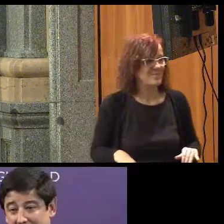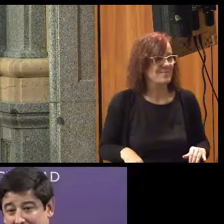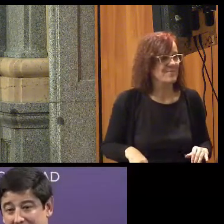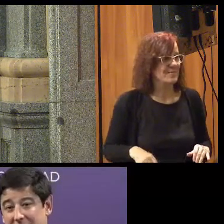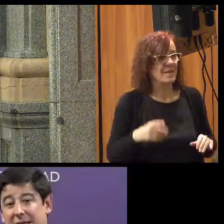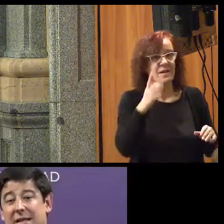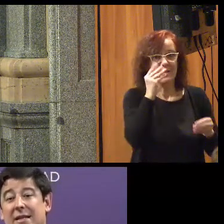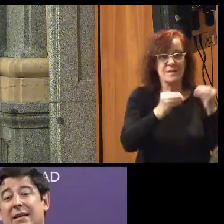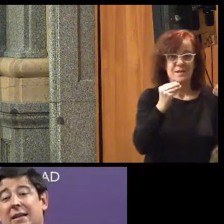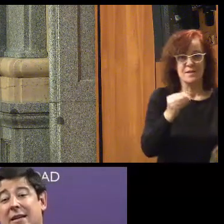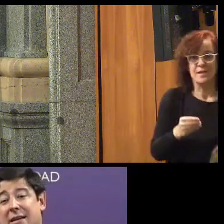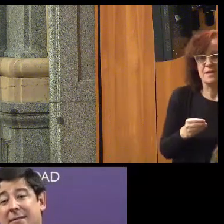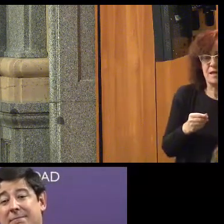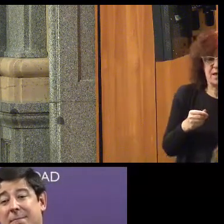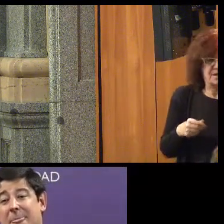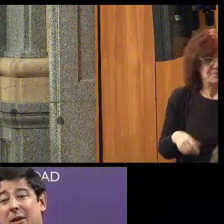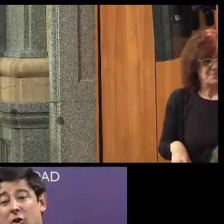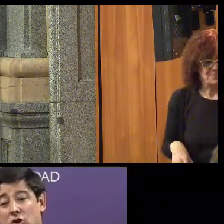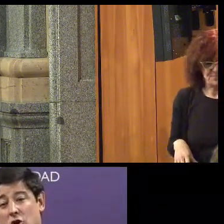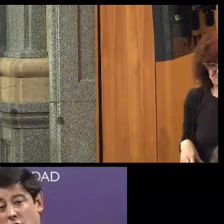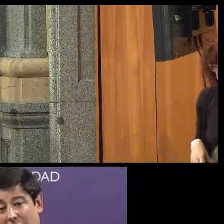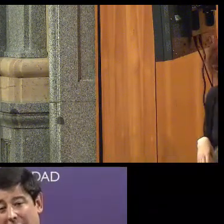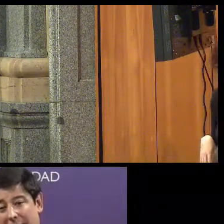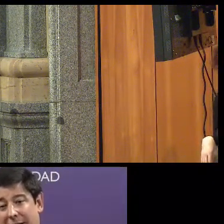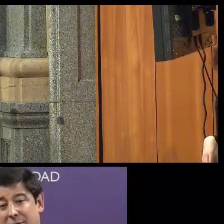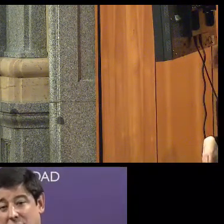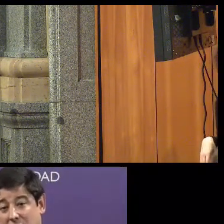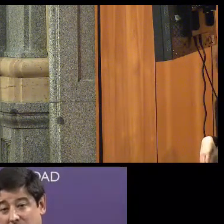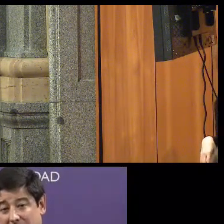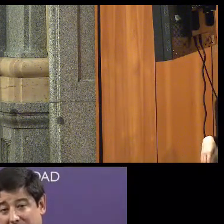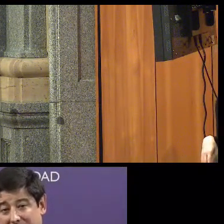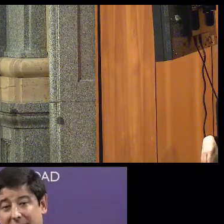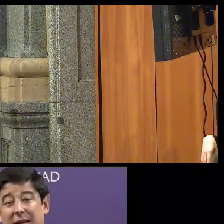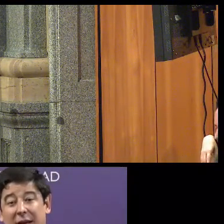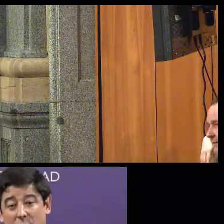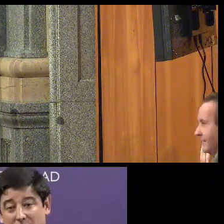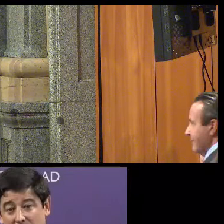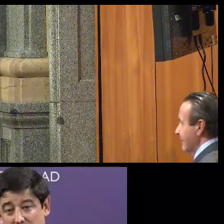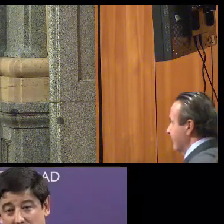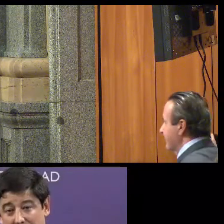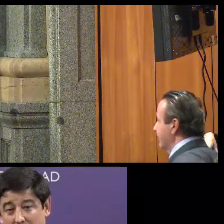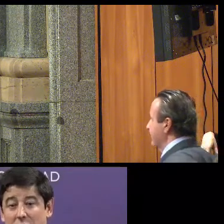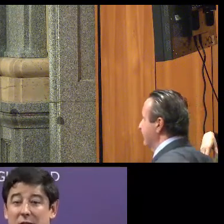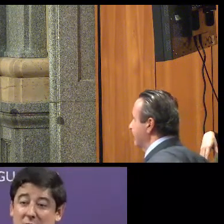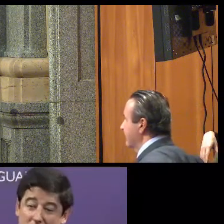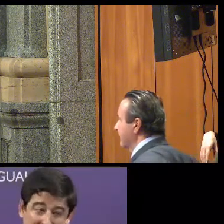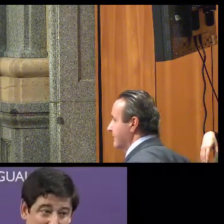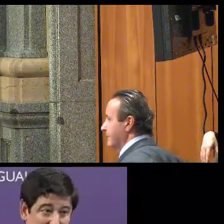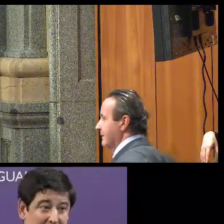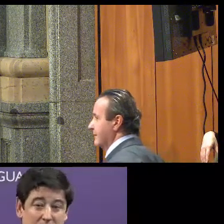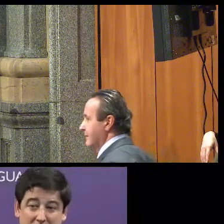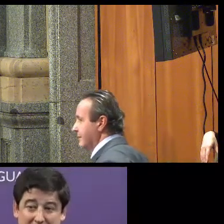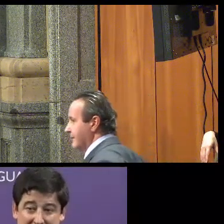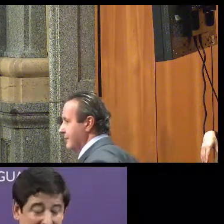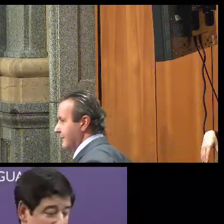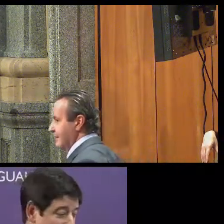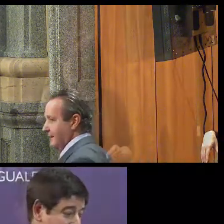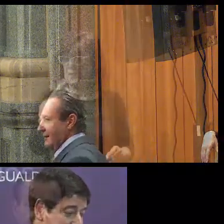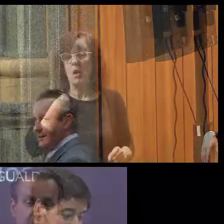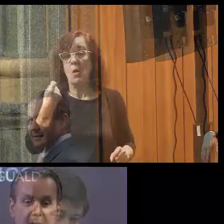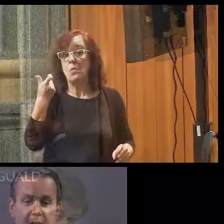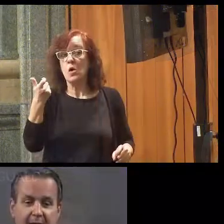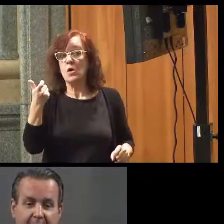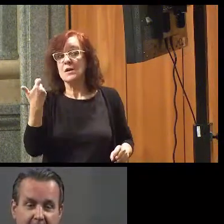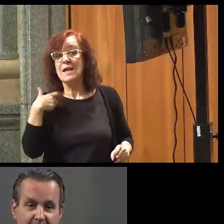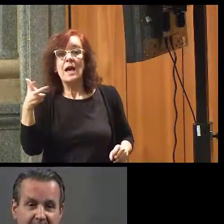que estas medidas no solo hagan que la persona con discapacidad encuentre un puesto de trabajo, sino que además pueda mantenerla.